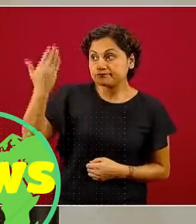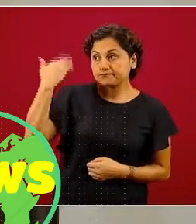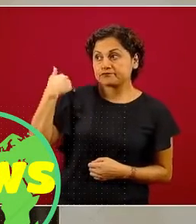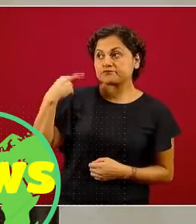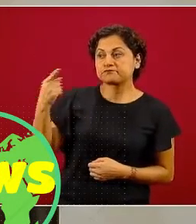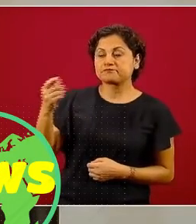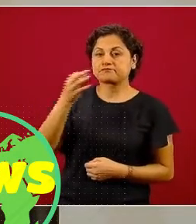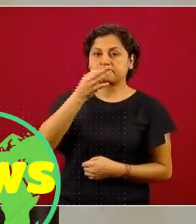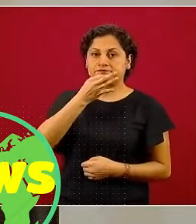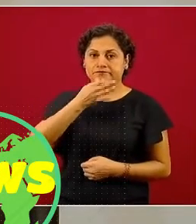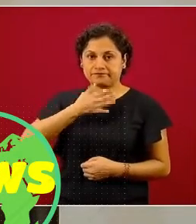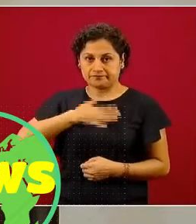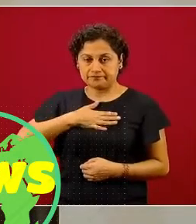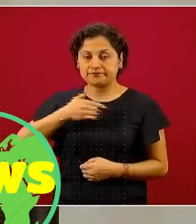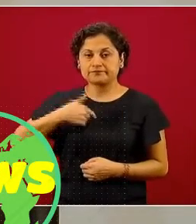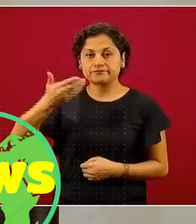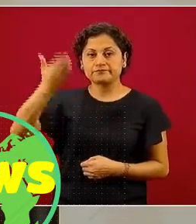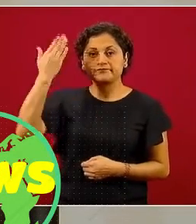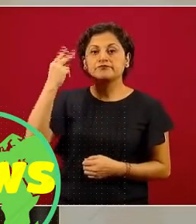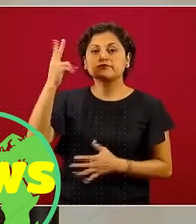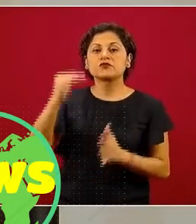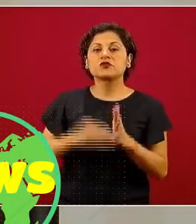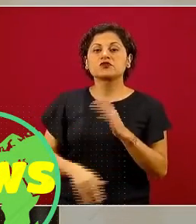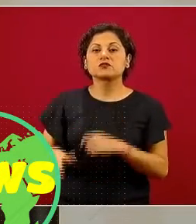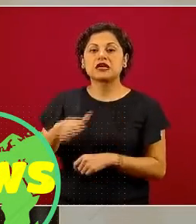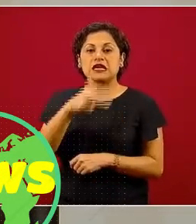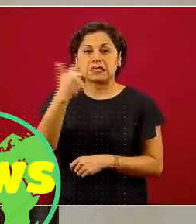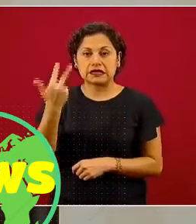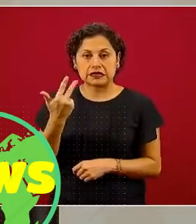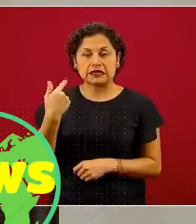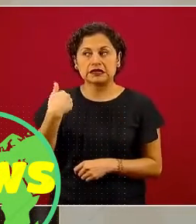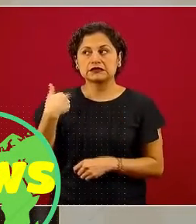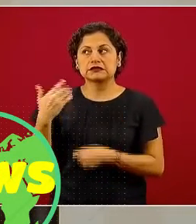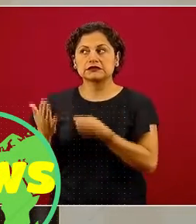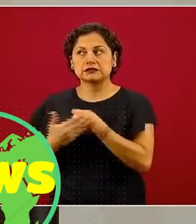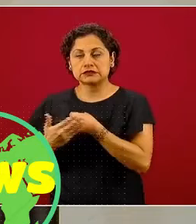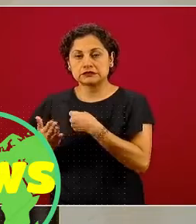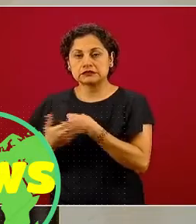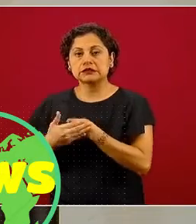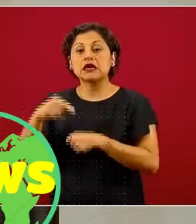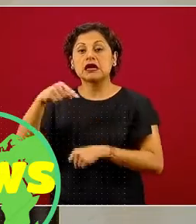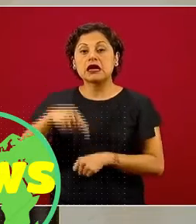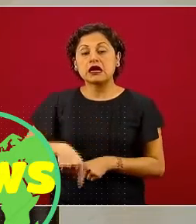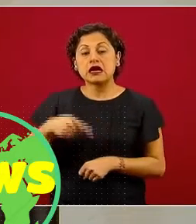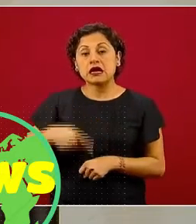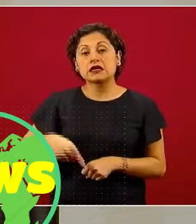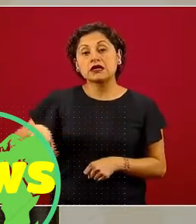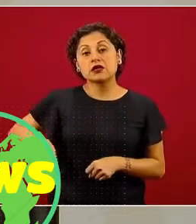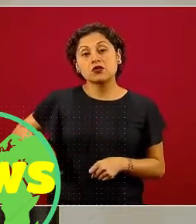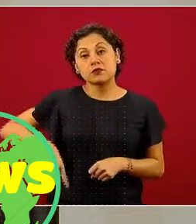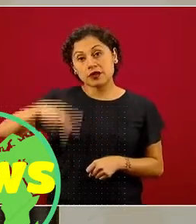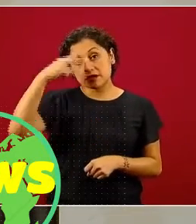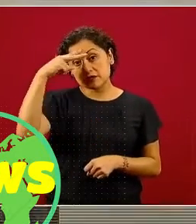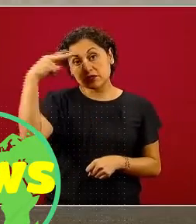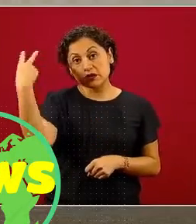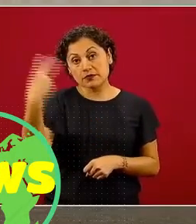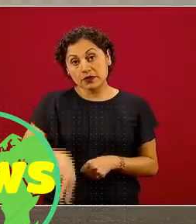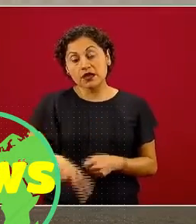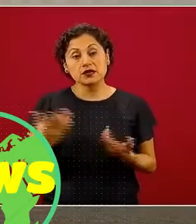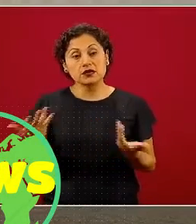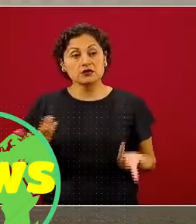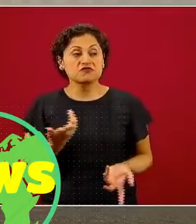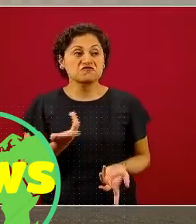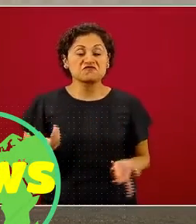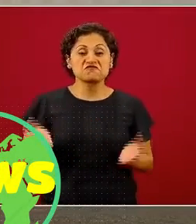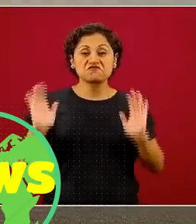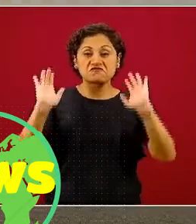para esto en 2013, en su momento se pidió la anuencia al Gobierno de México y por alguna razón parece que no hubo entusiasmo